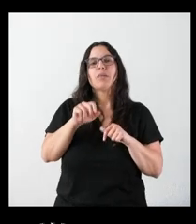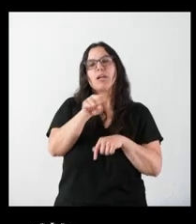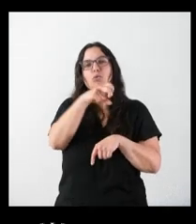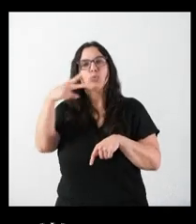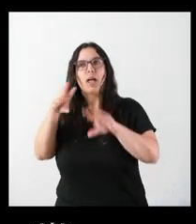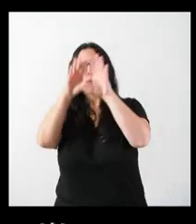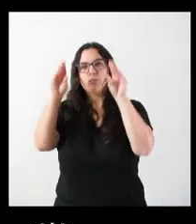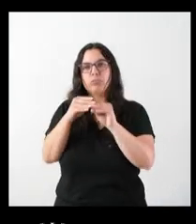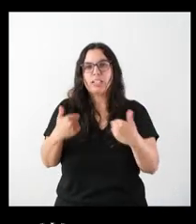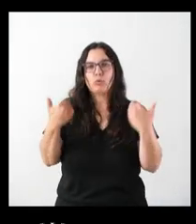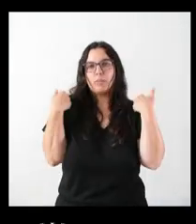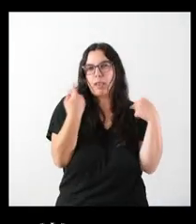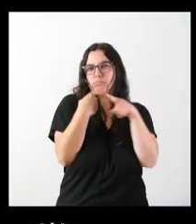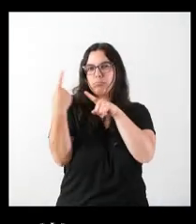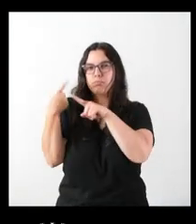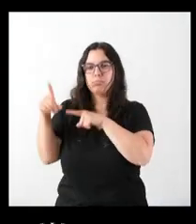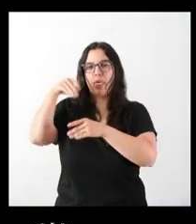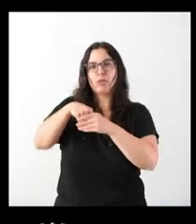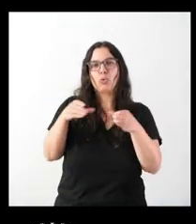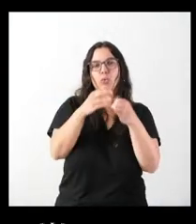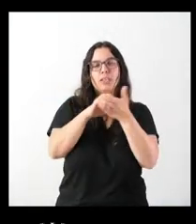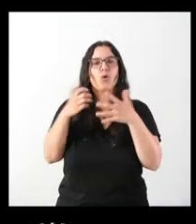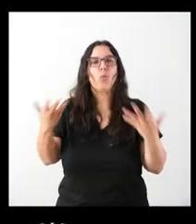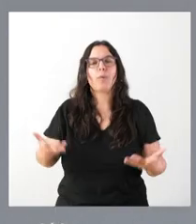responsabilidades en la Junta de Castilla y Lago?